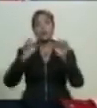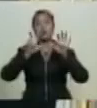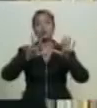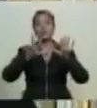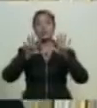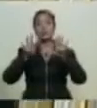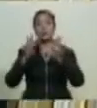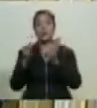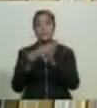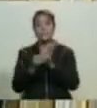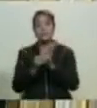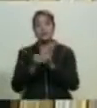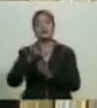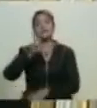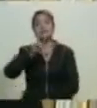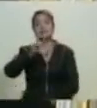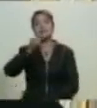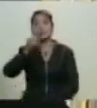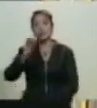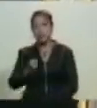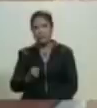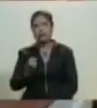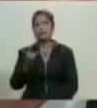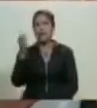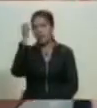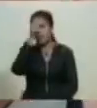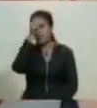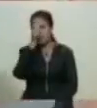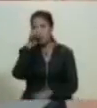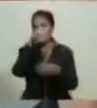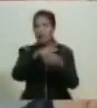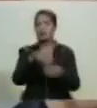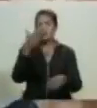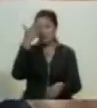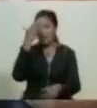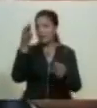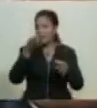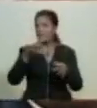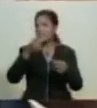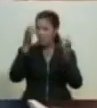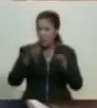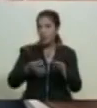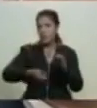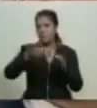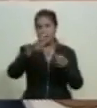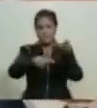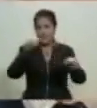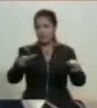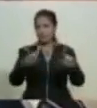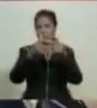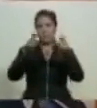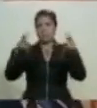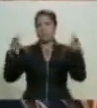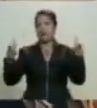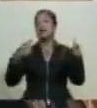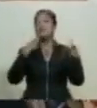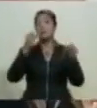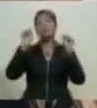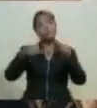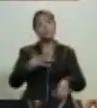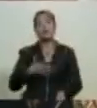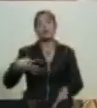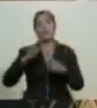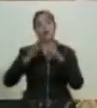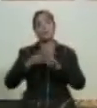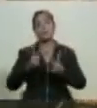mil 320 que salieron ese día yo sé que son más seguramente que salieron a decir queremos la